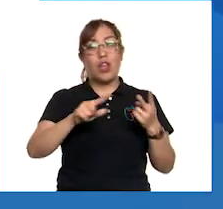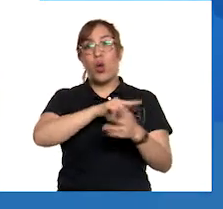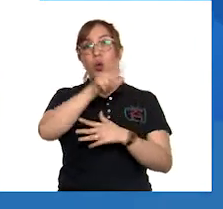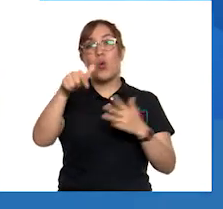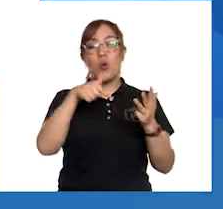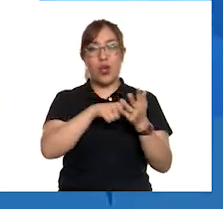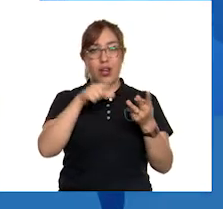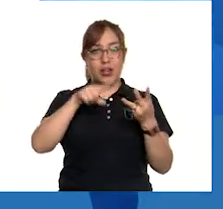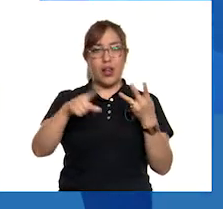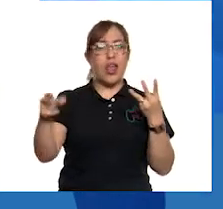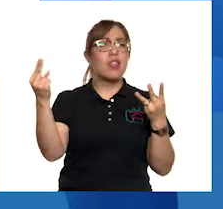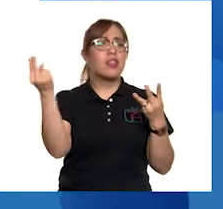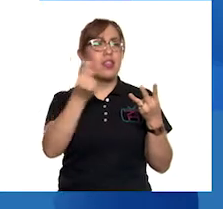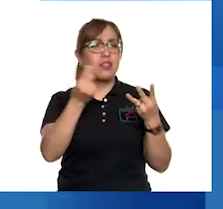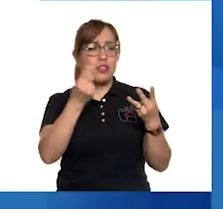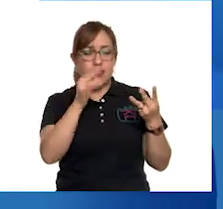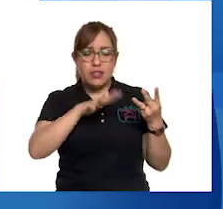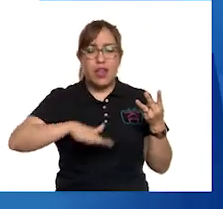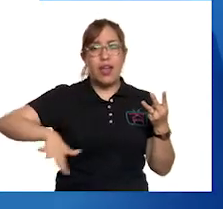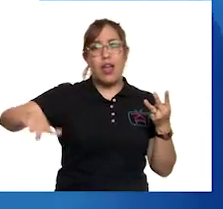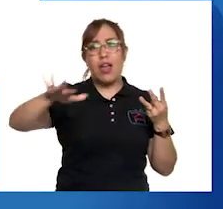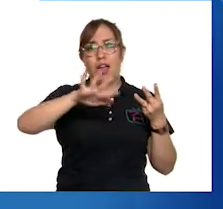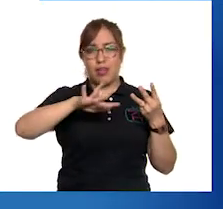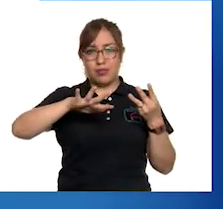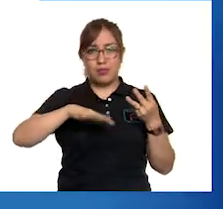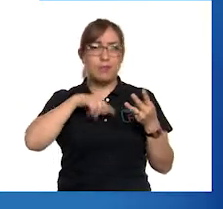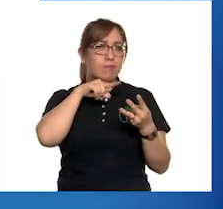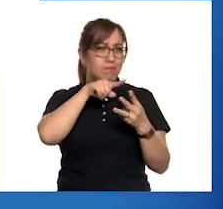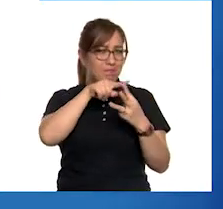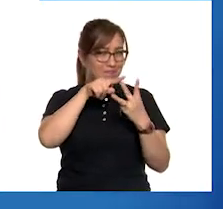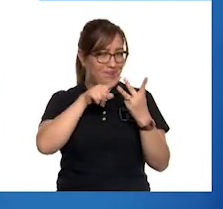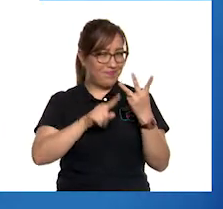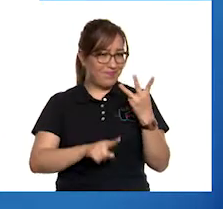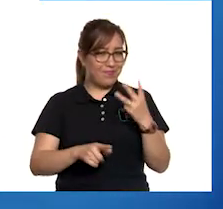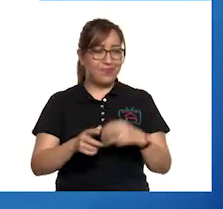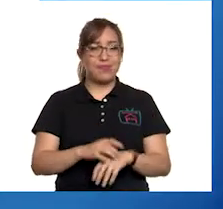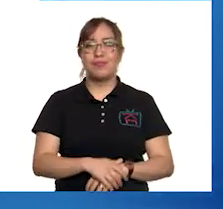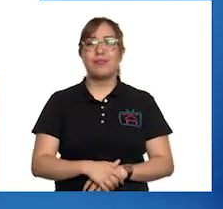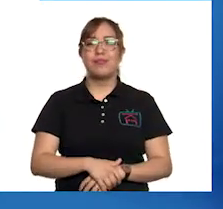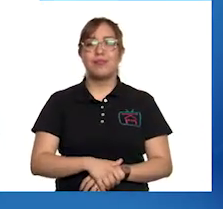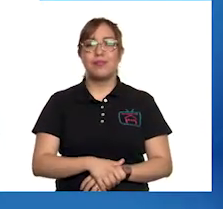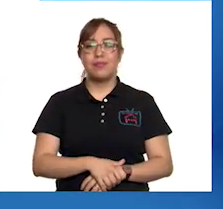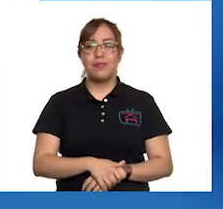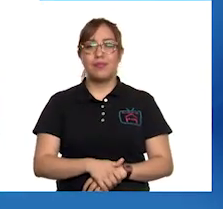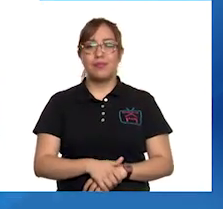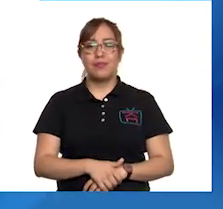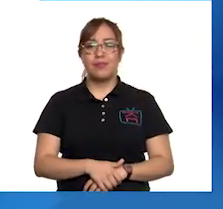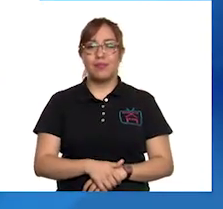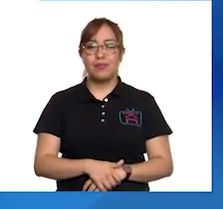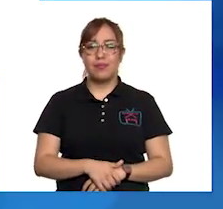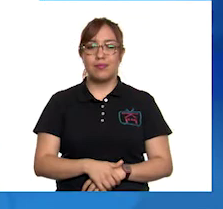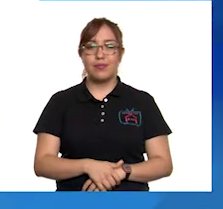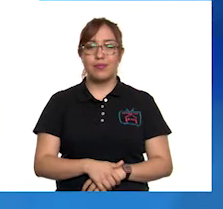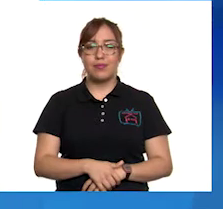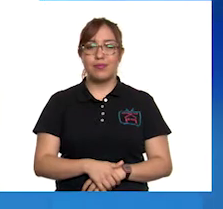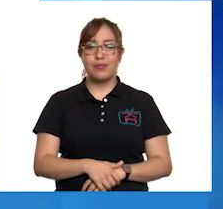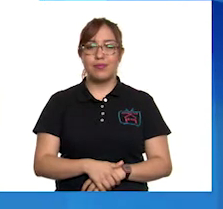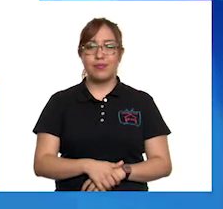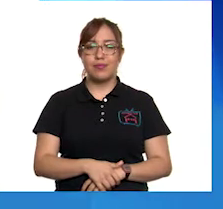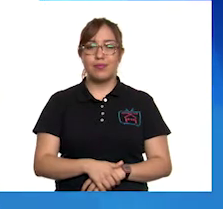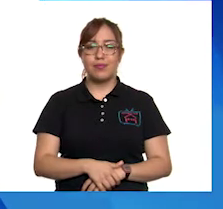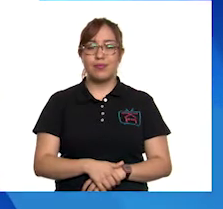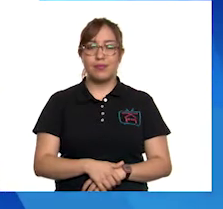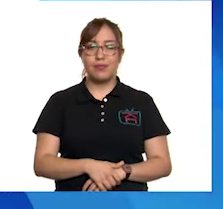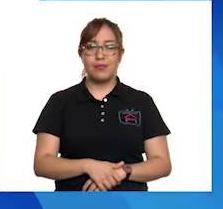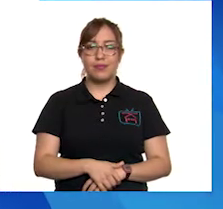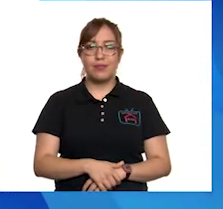necesidades comunes. A ver, vamos a ver... Y la frase donde